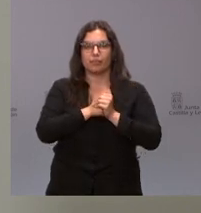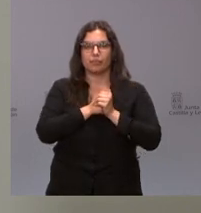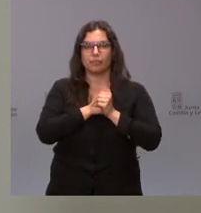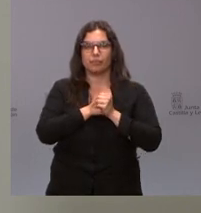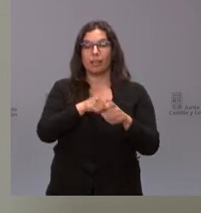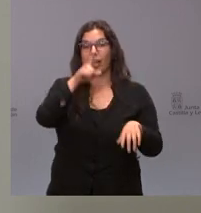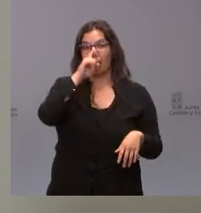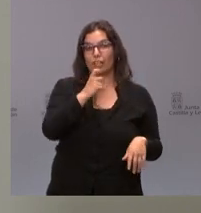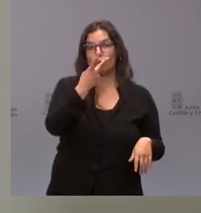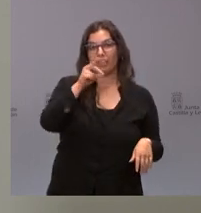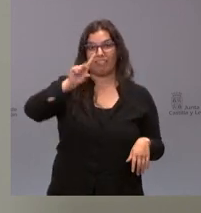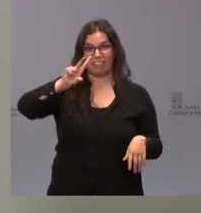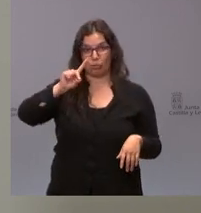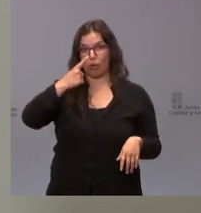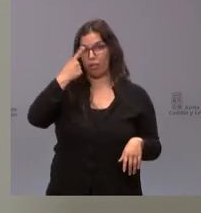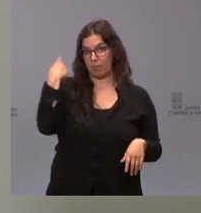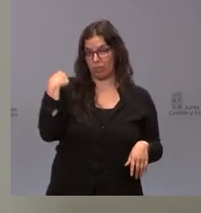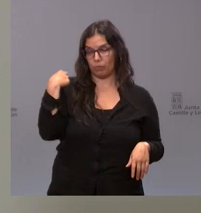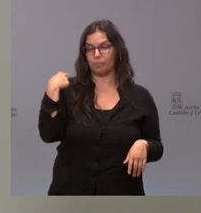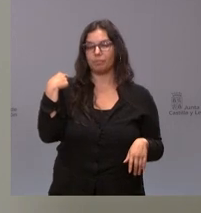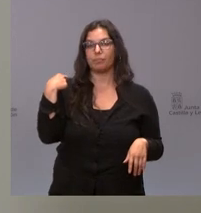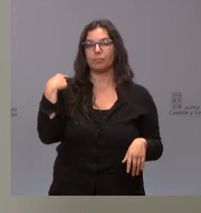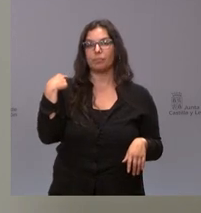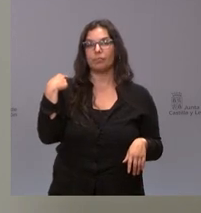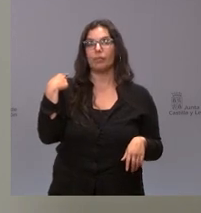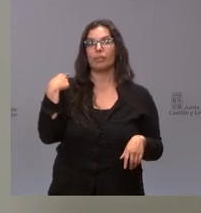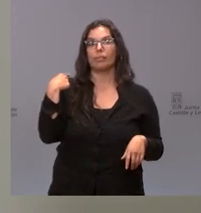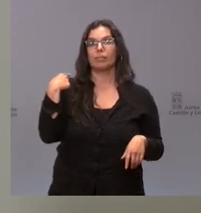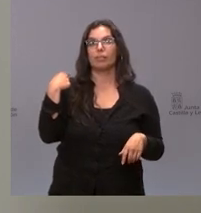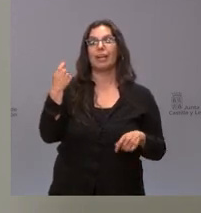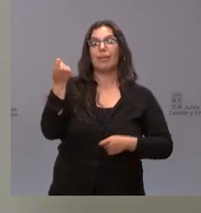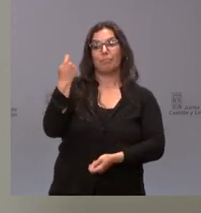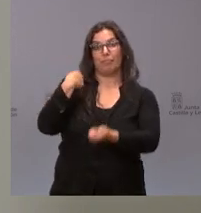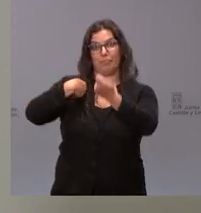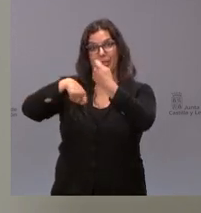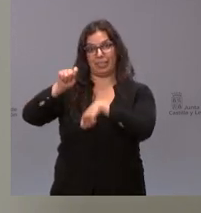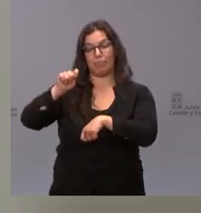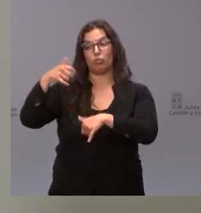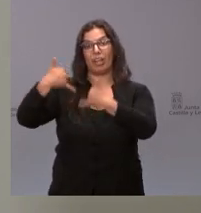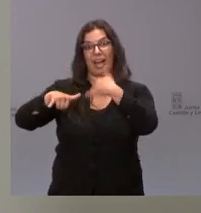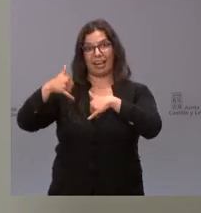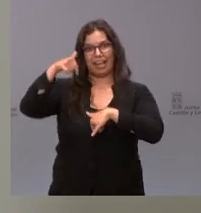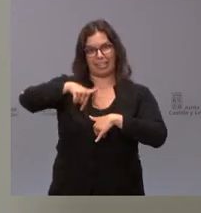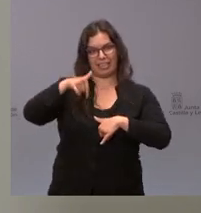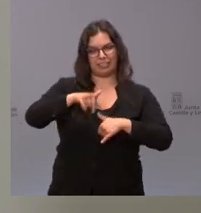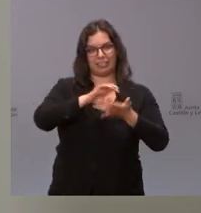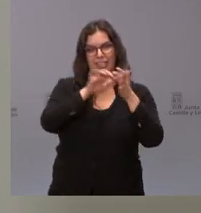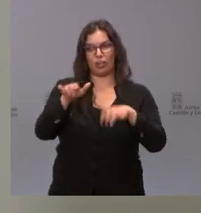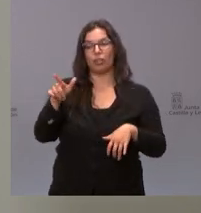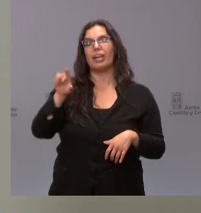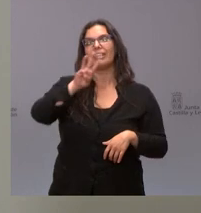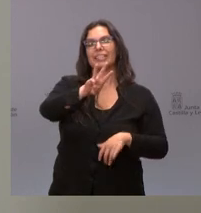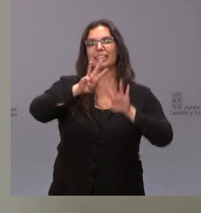el año 2021 o sea el último año las exportaciones a Argelia por parte de Castellón fueron